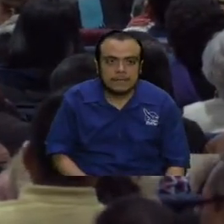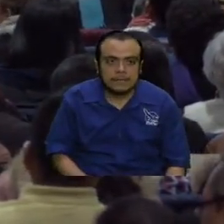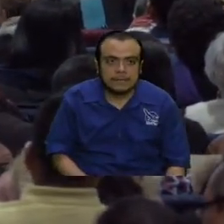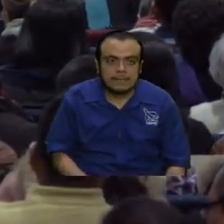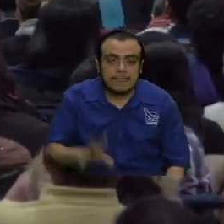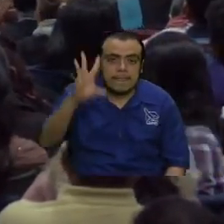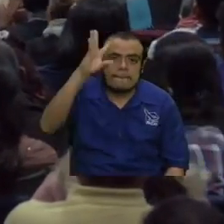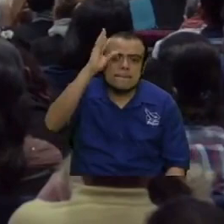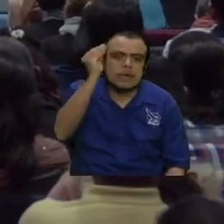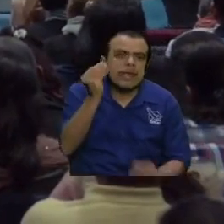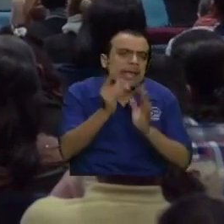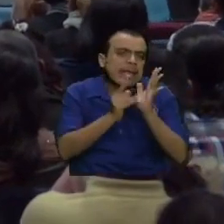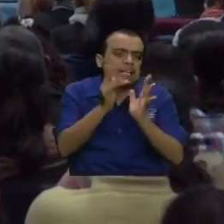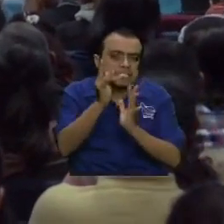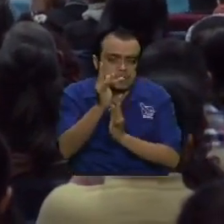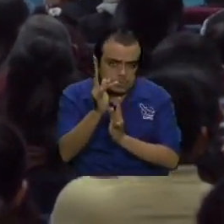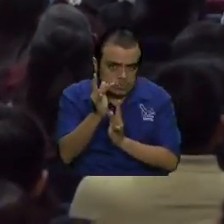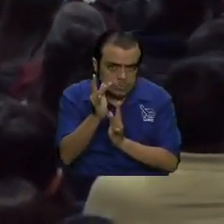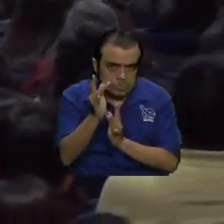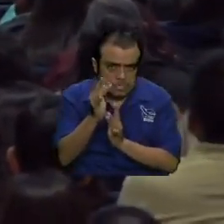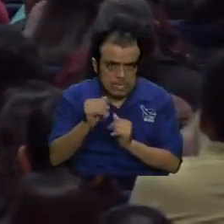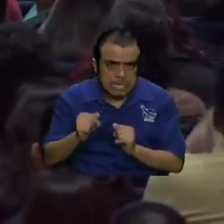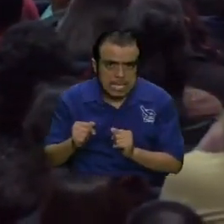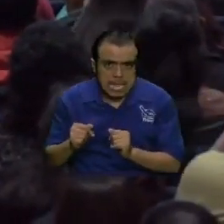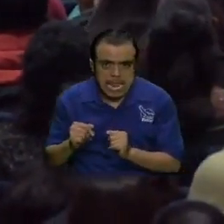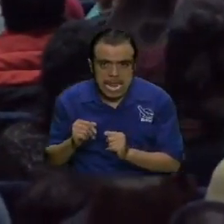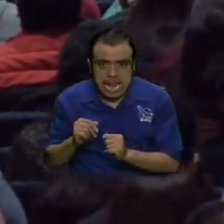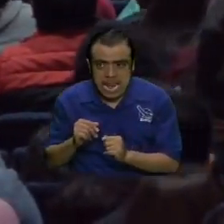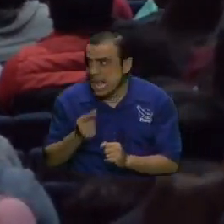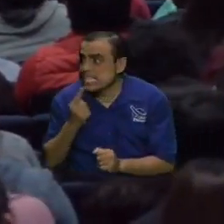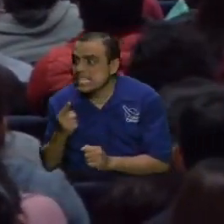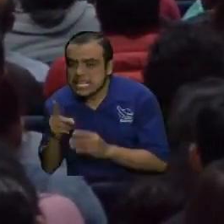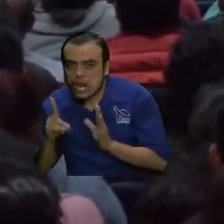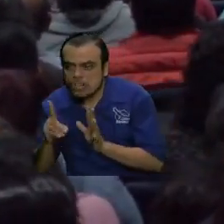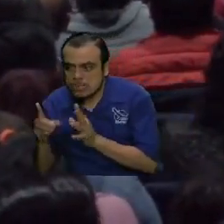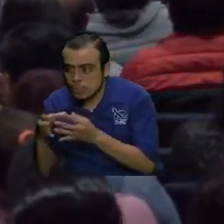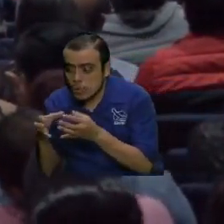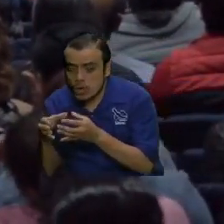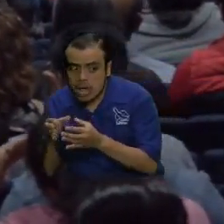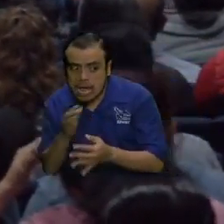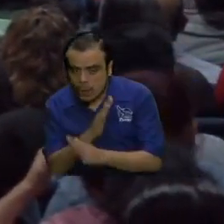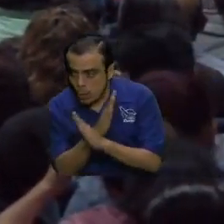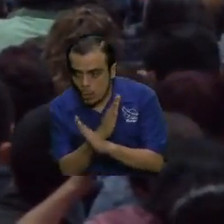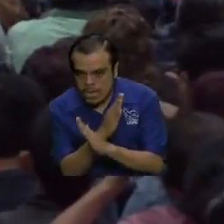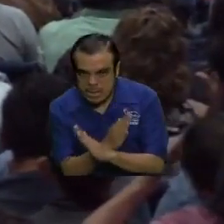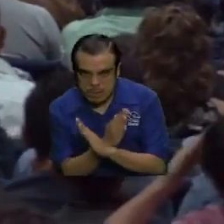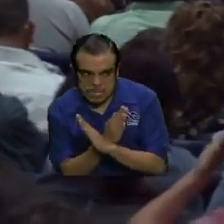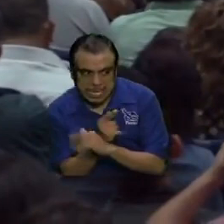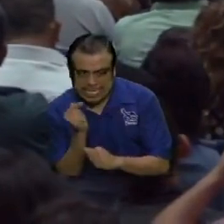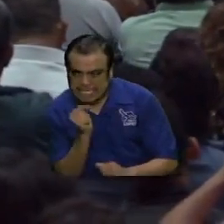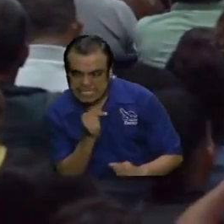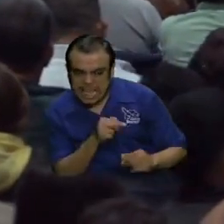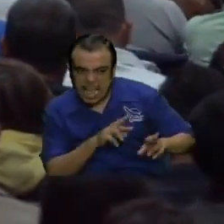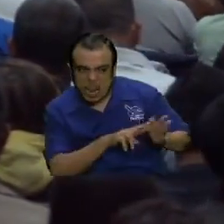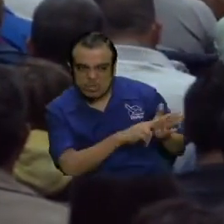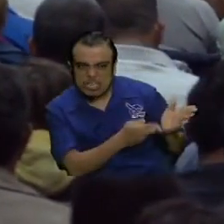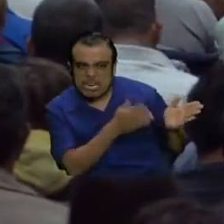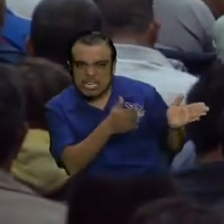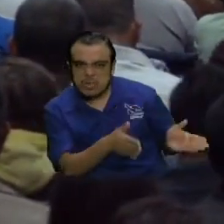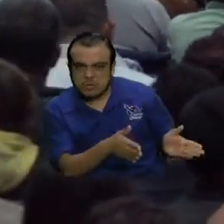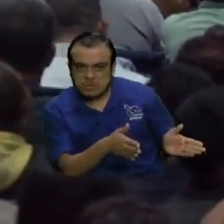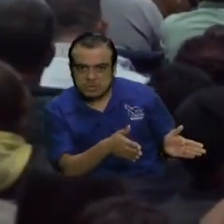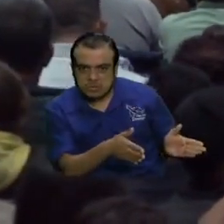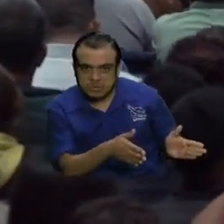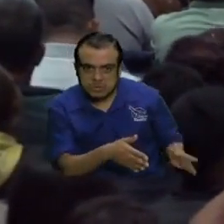¿por qué el Señor les está haciendo esta advertencia? Guárdense de la levadura de los fariseos,